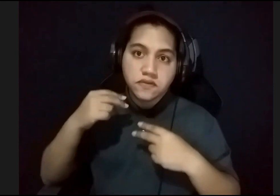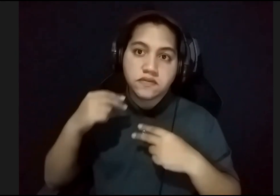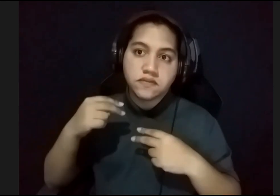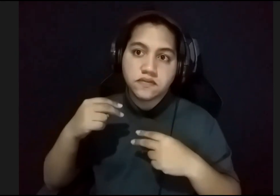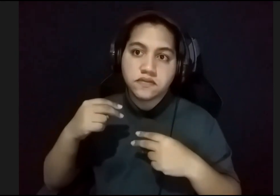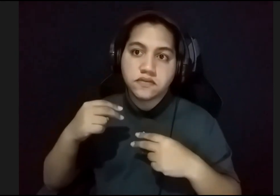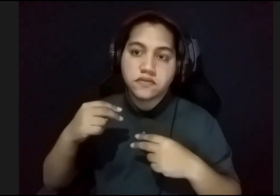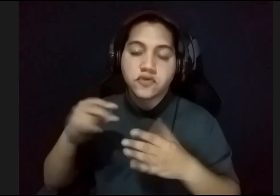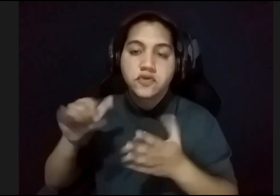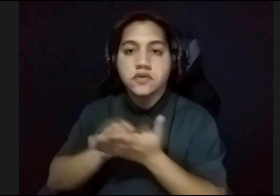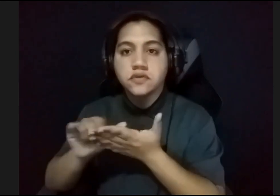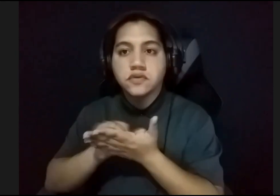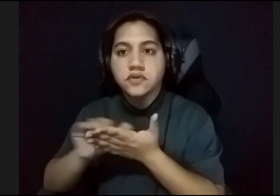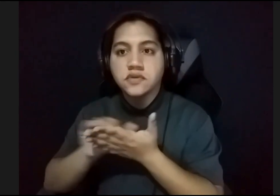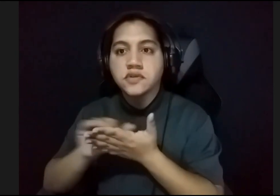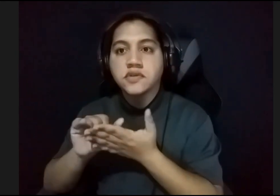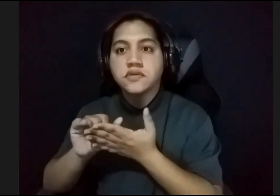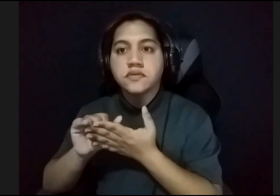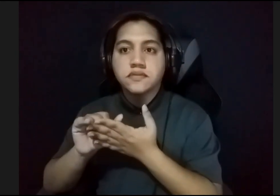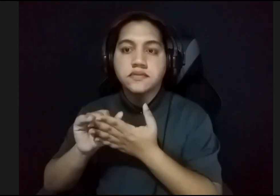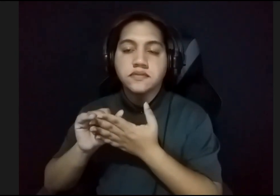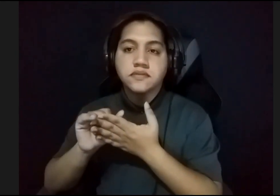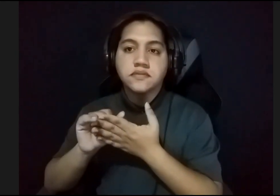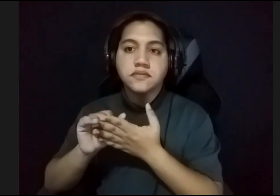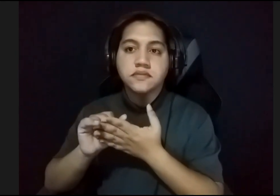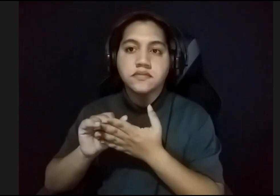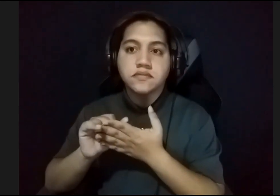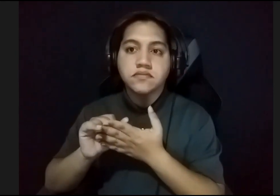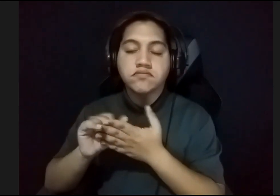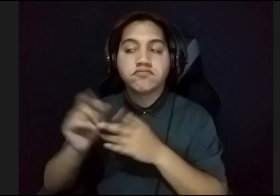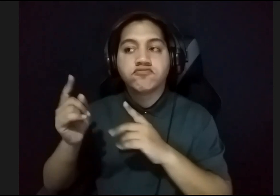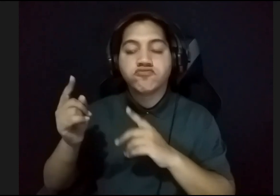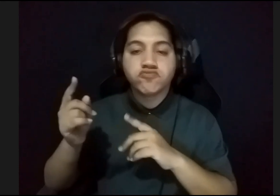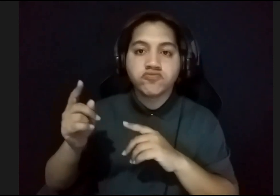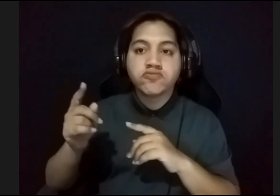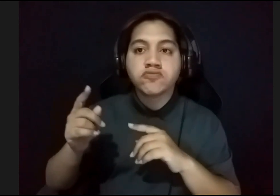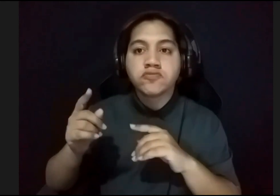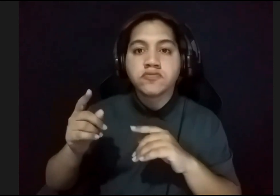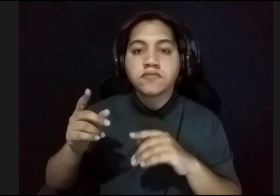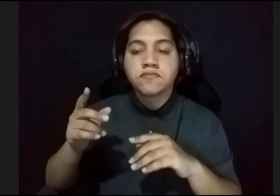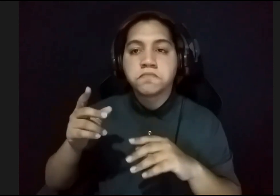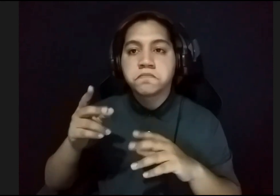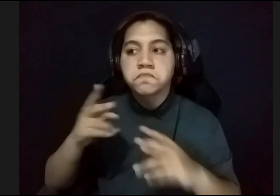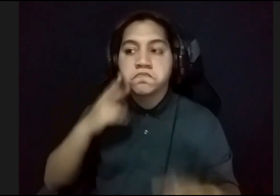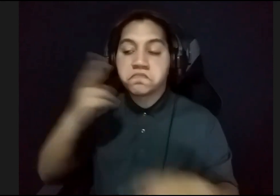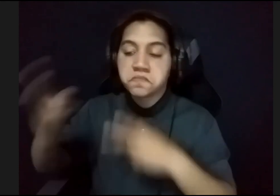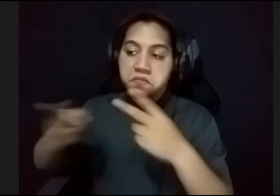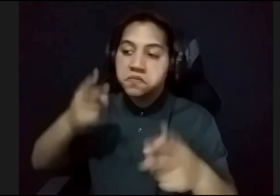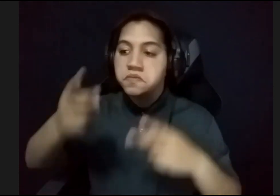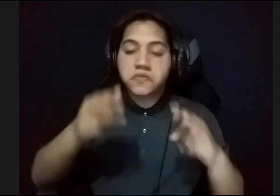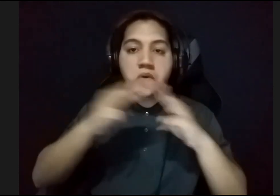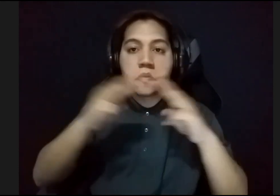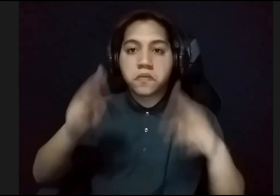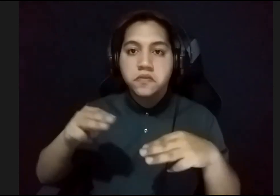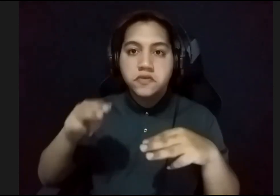Nueva York. Así que estando allá y recorriendo muchos de los museos de los Estados Unidos,